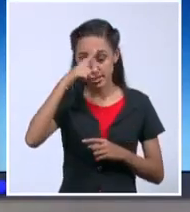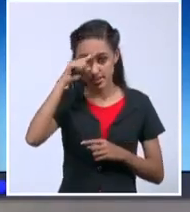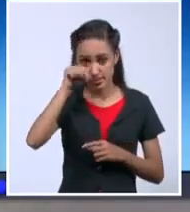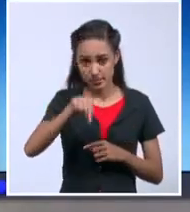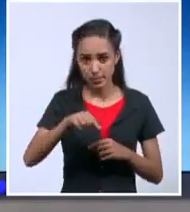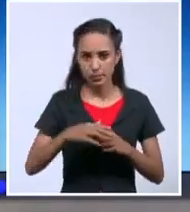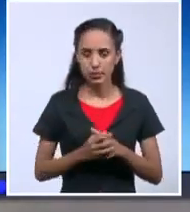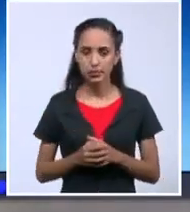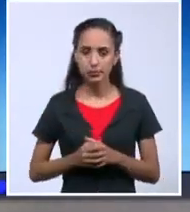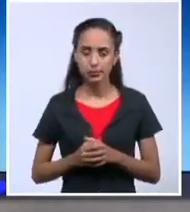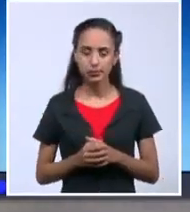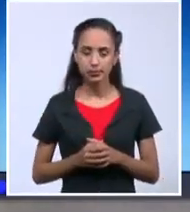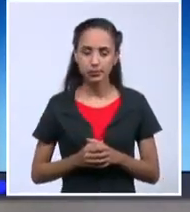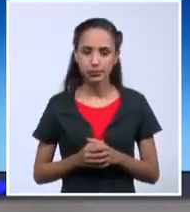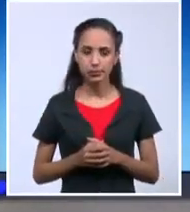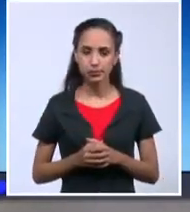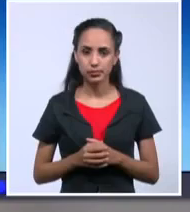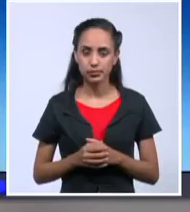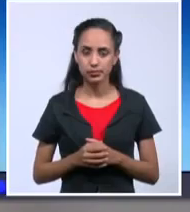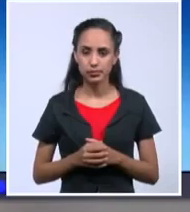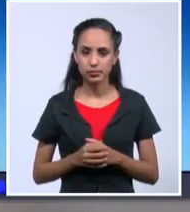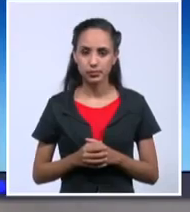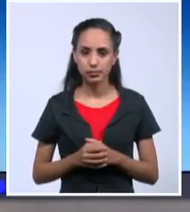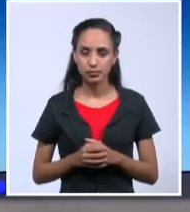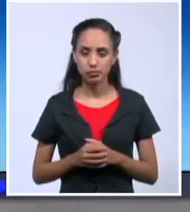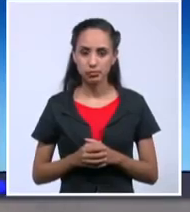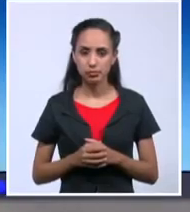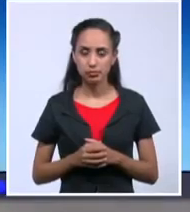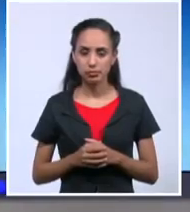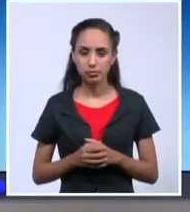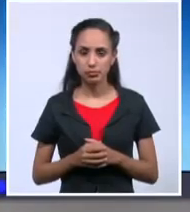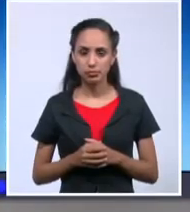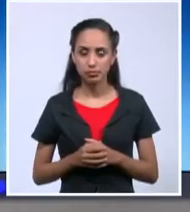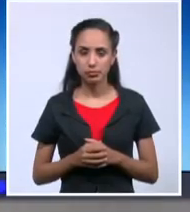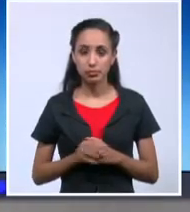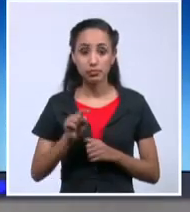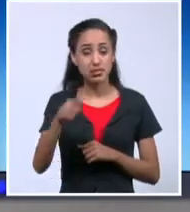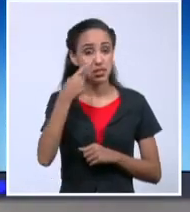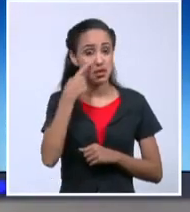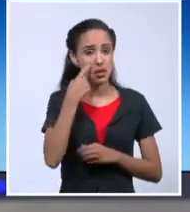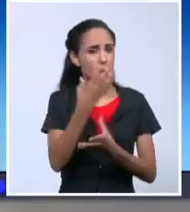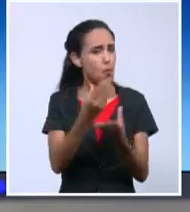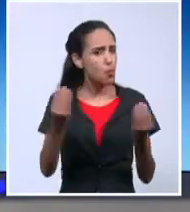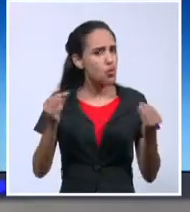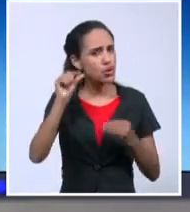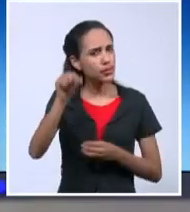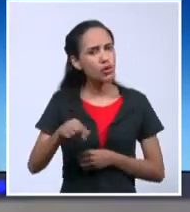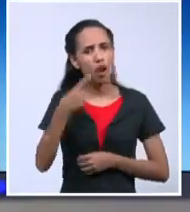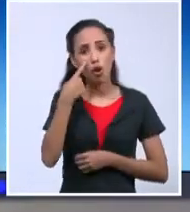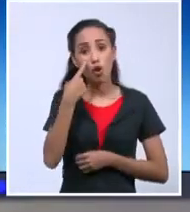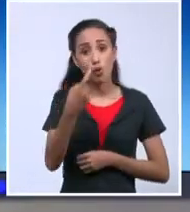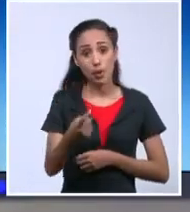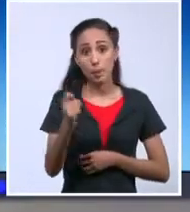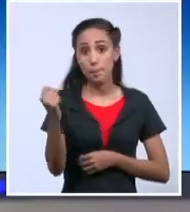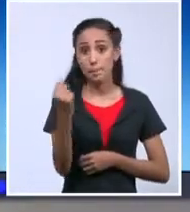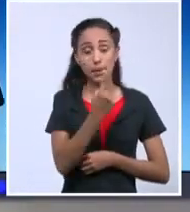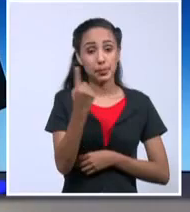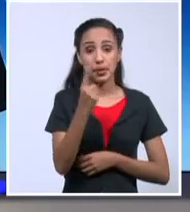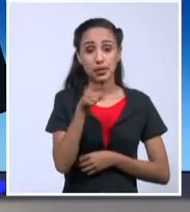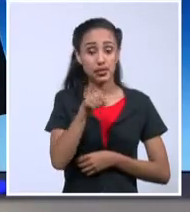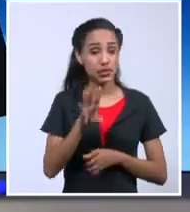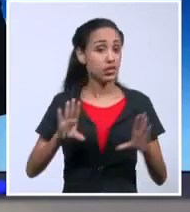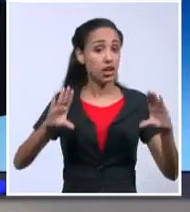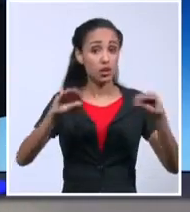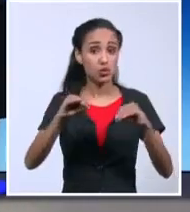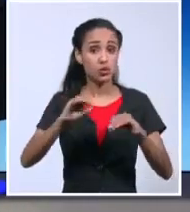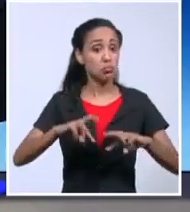absolutamente nada a la inmensa mayoría del pueblo de Cuba. Lo demuestran las tantas y tantas personas que lo vieron por primera vez aquella noche, lo